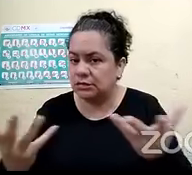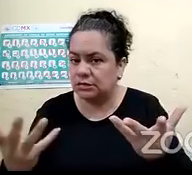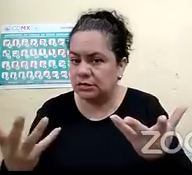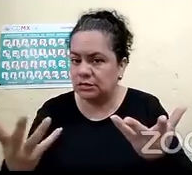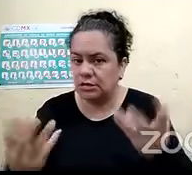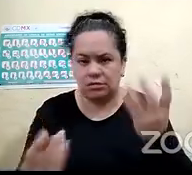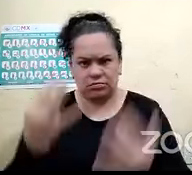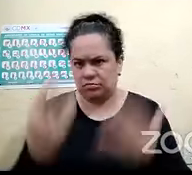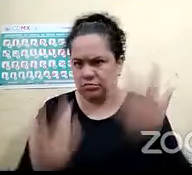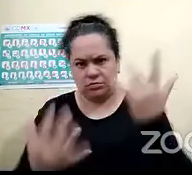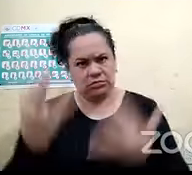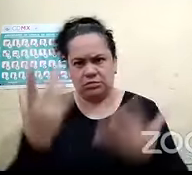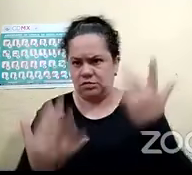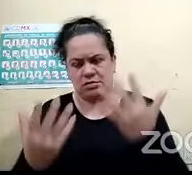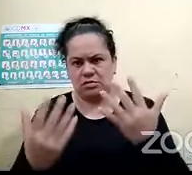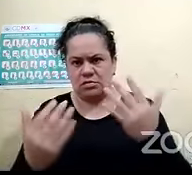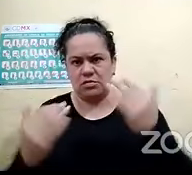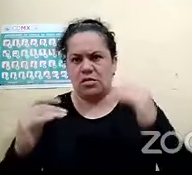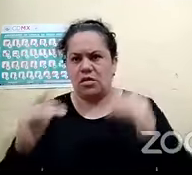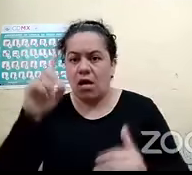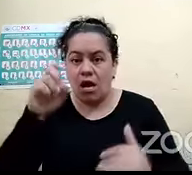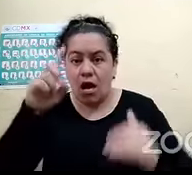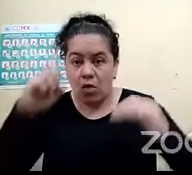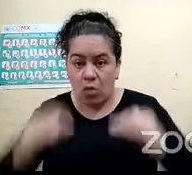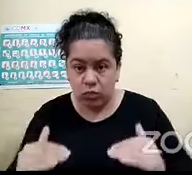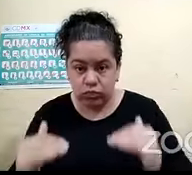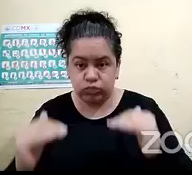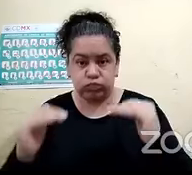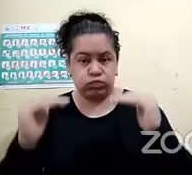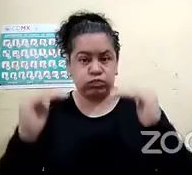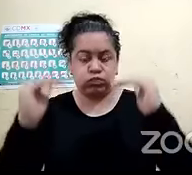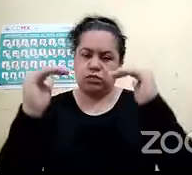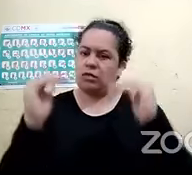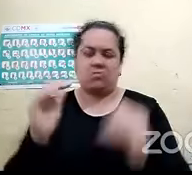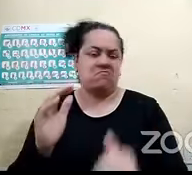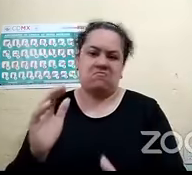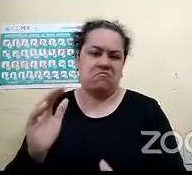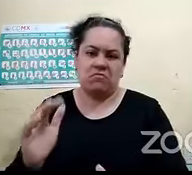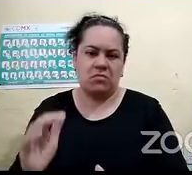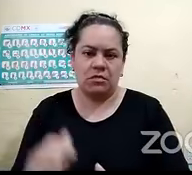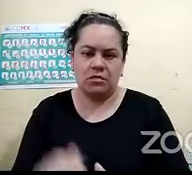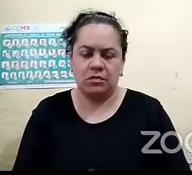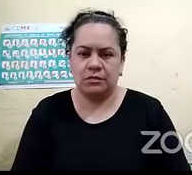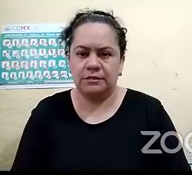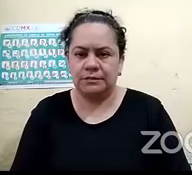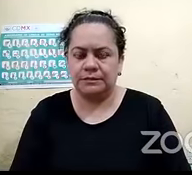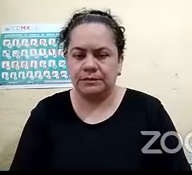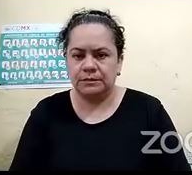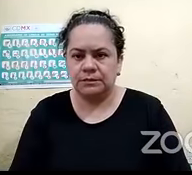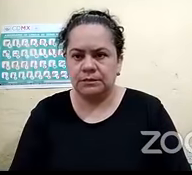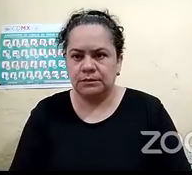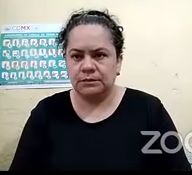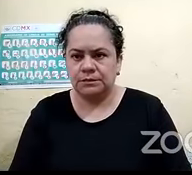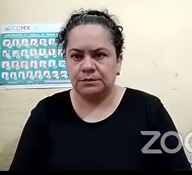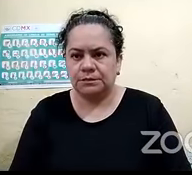inundación etcétera etcétera en eso sí cero cero cero sin embargo cuando sucede